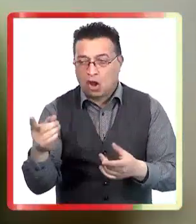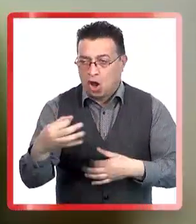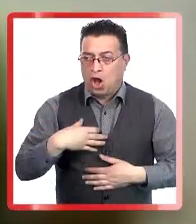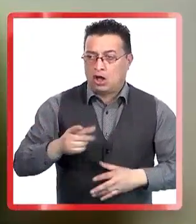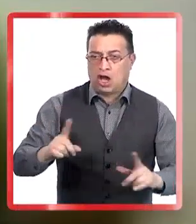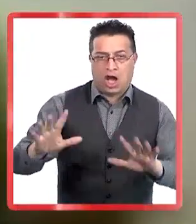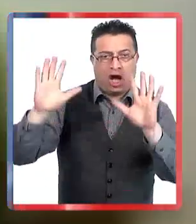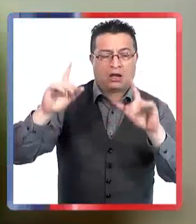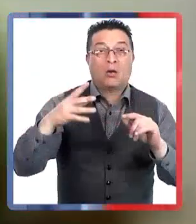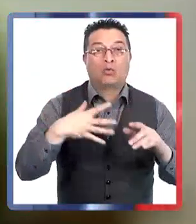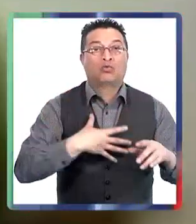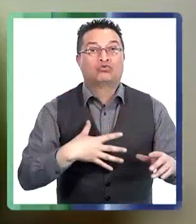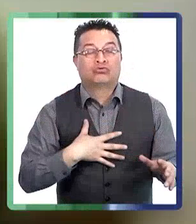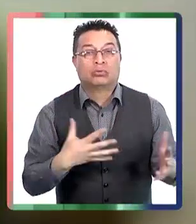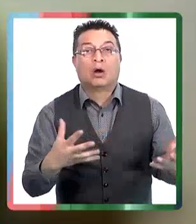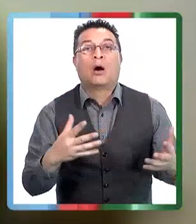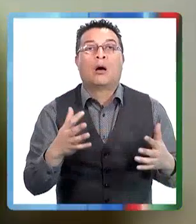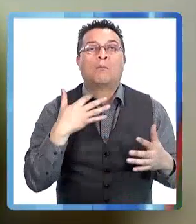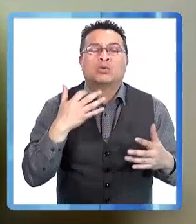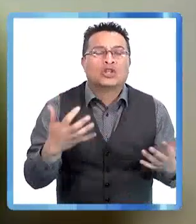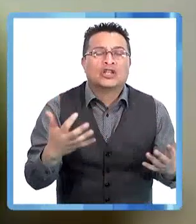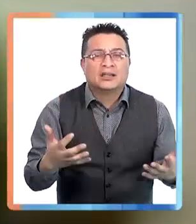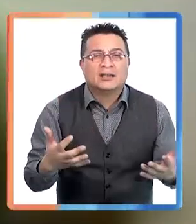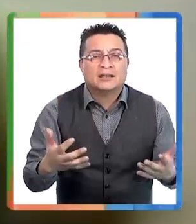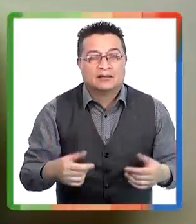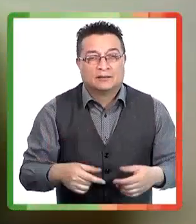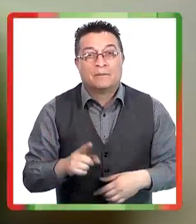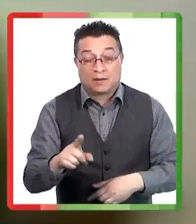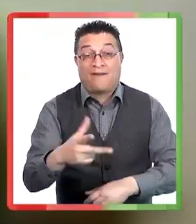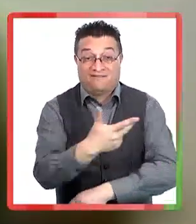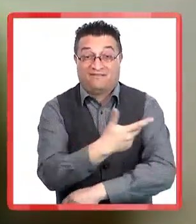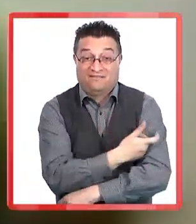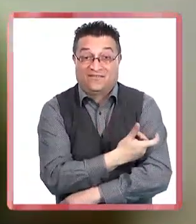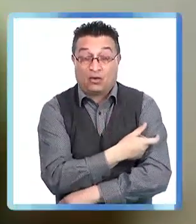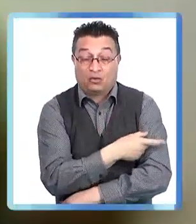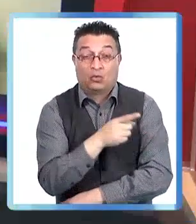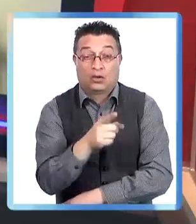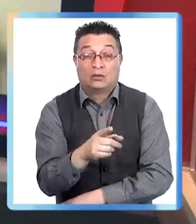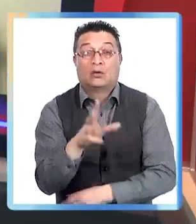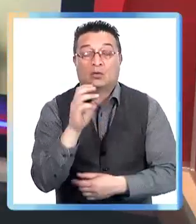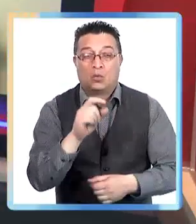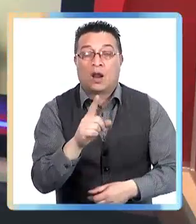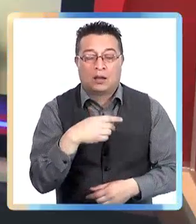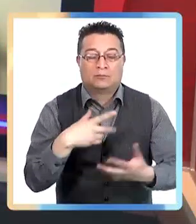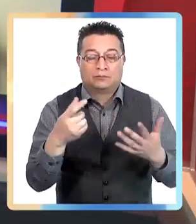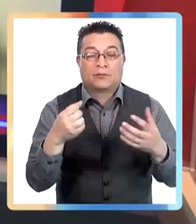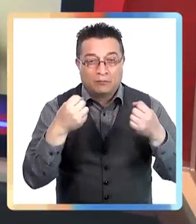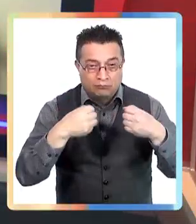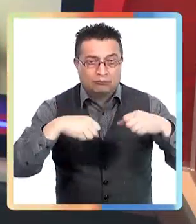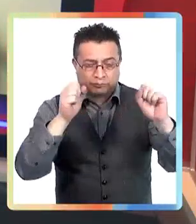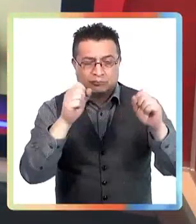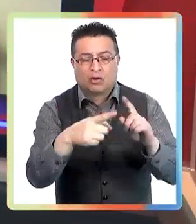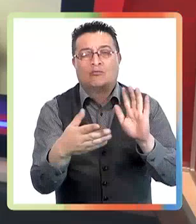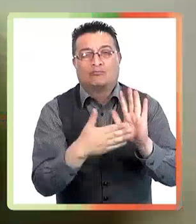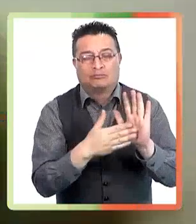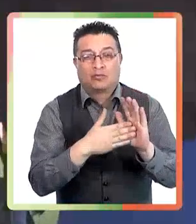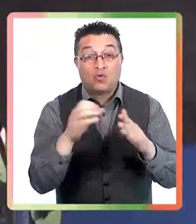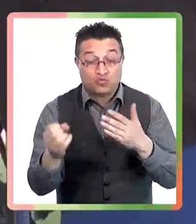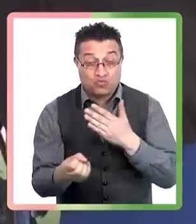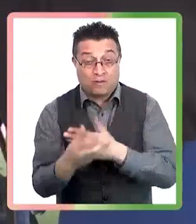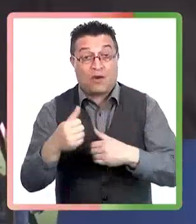generaciones, la gente joven, no sabe lo que era una meningitis, sarampión, poliomelitis y toda su secuela,